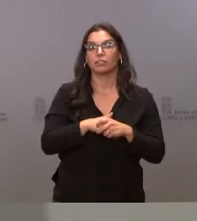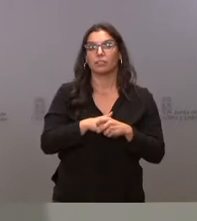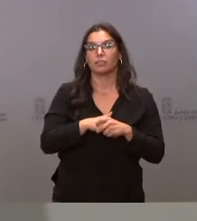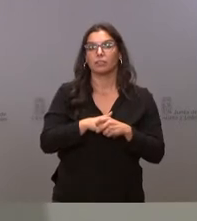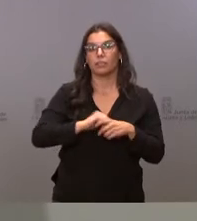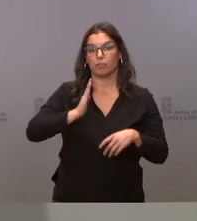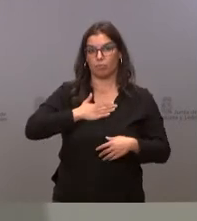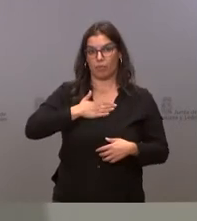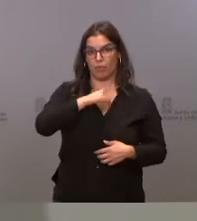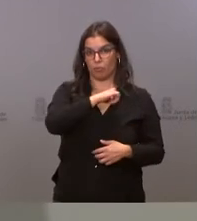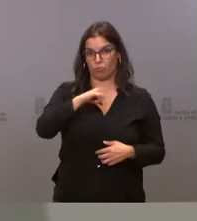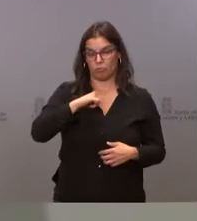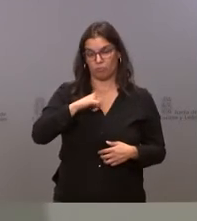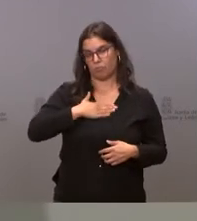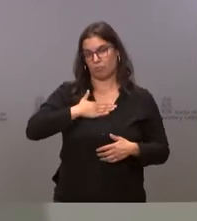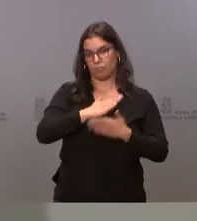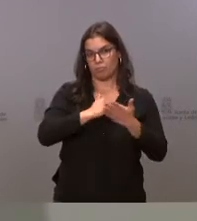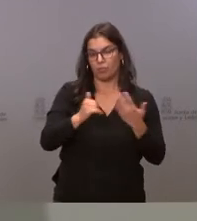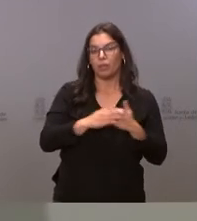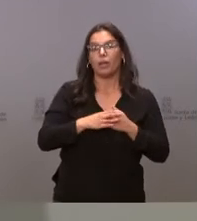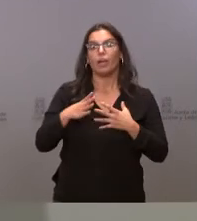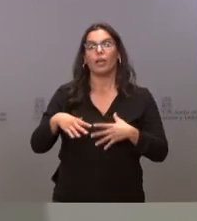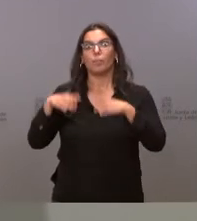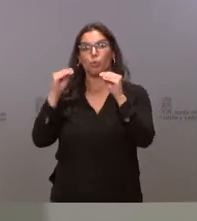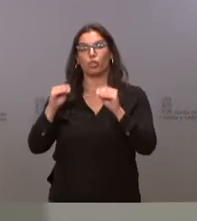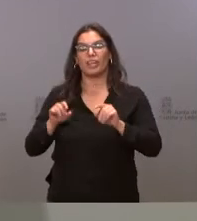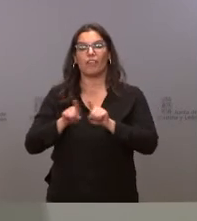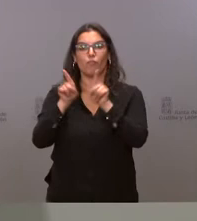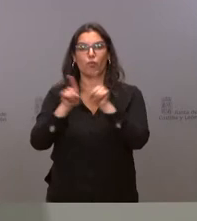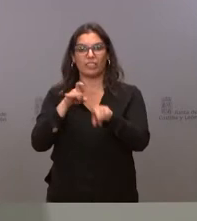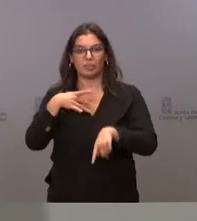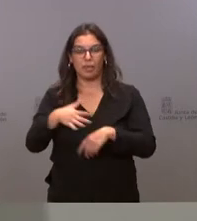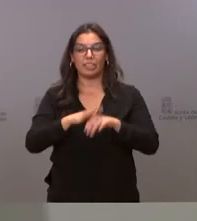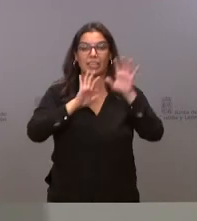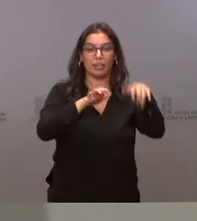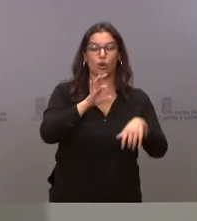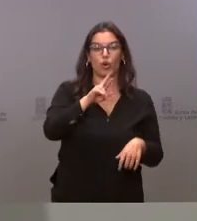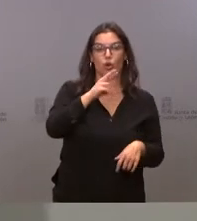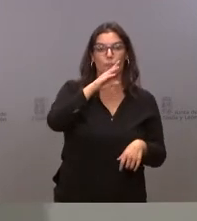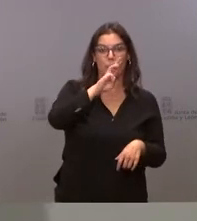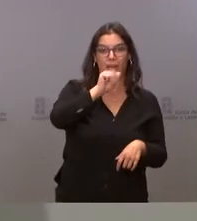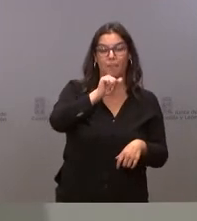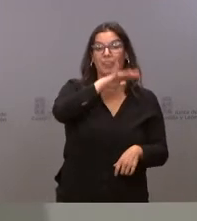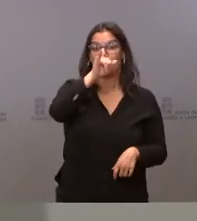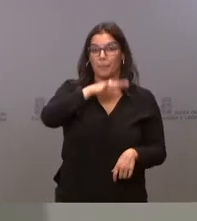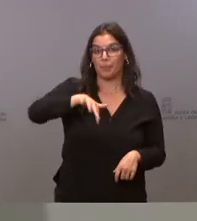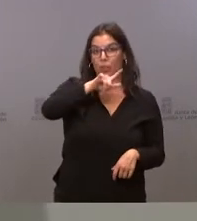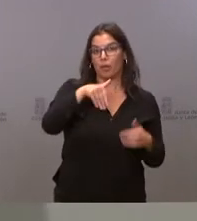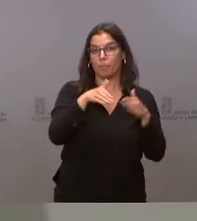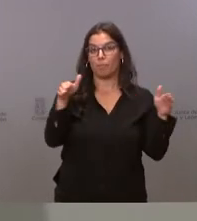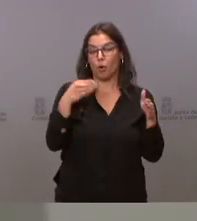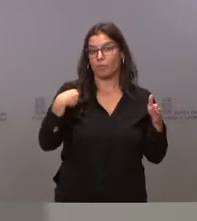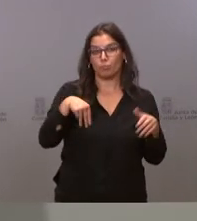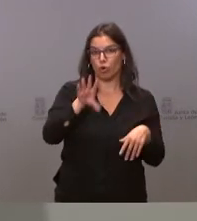titularidad autonómica en Burgos en la residencia Fuentes Blancas en León Residencia Orpea en El Bierzo Condialdama